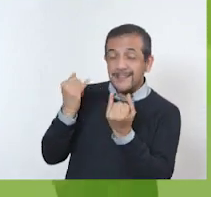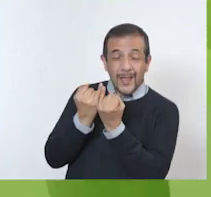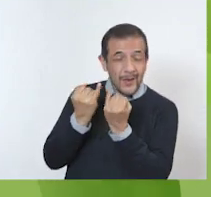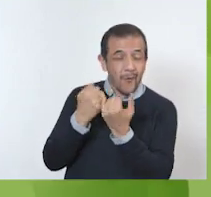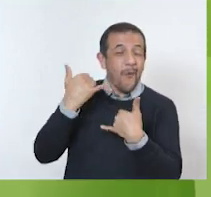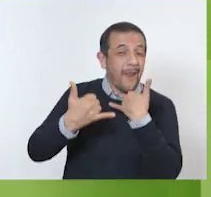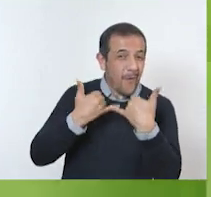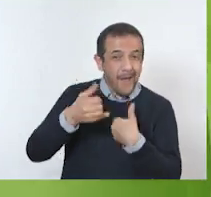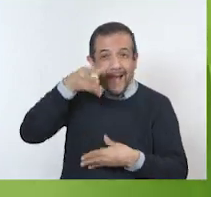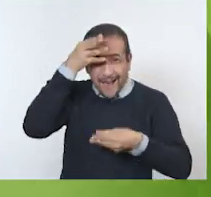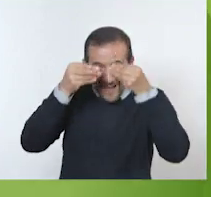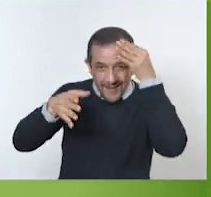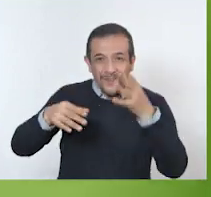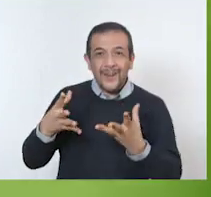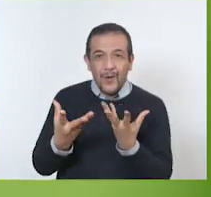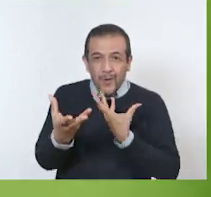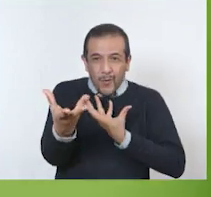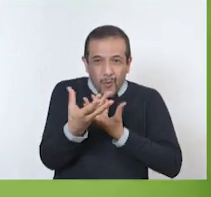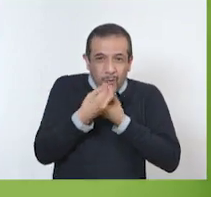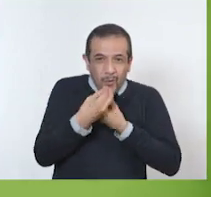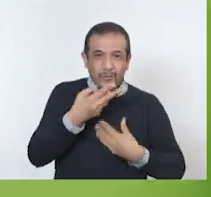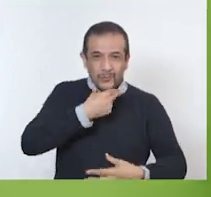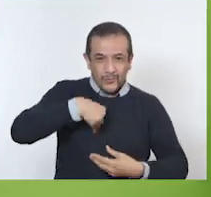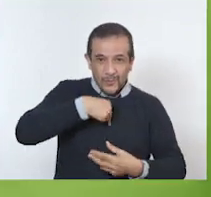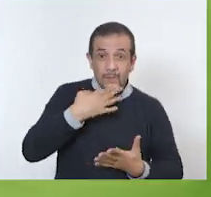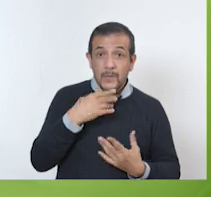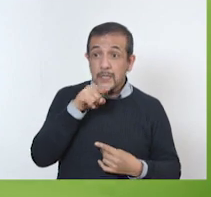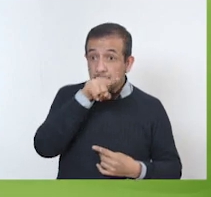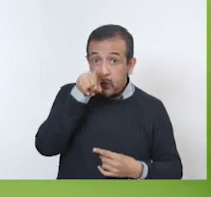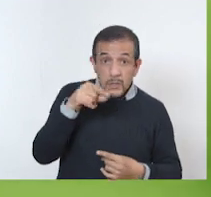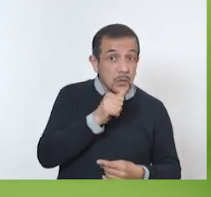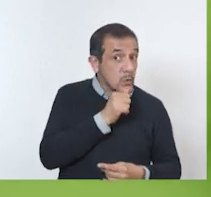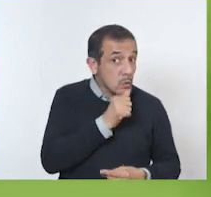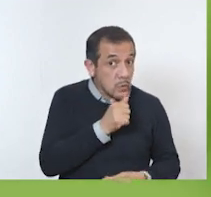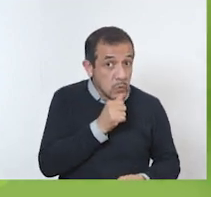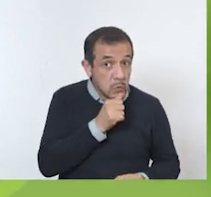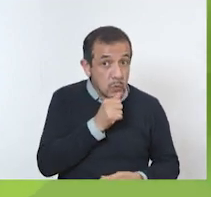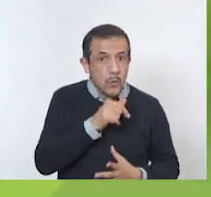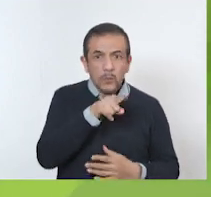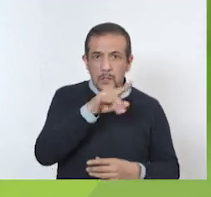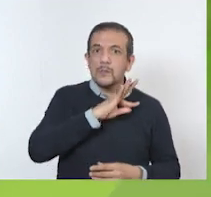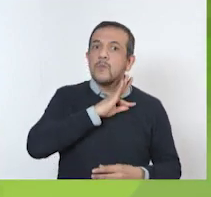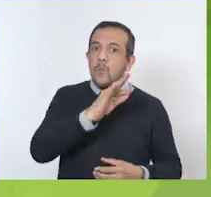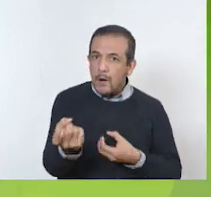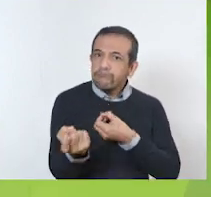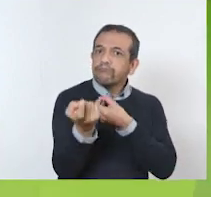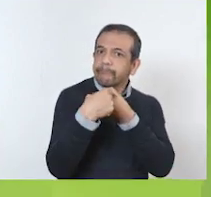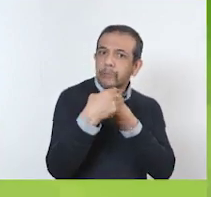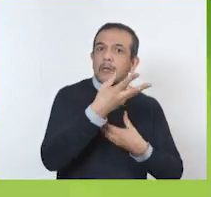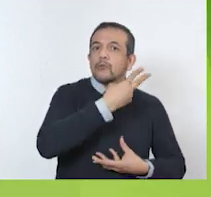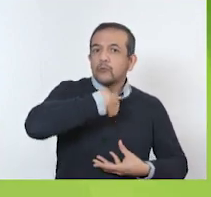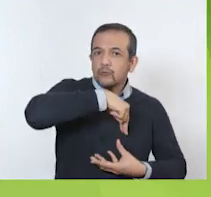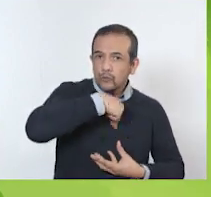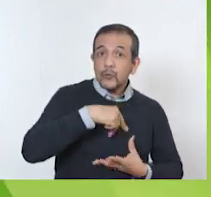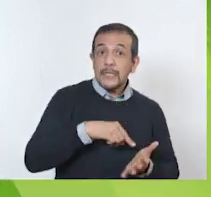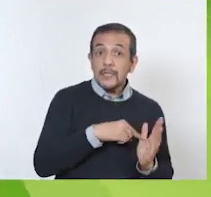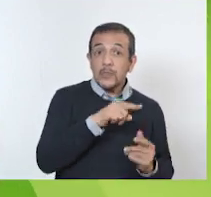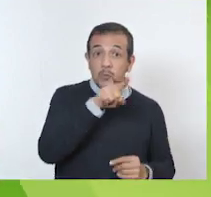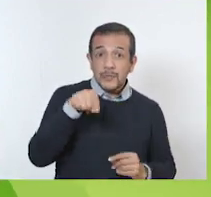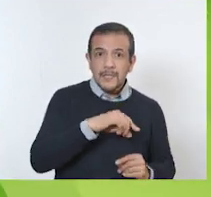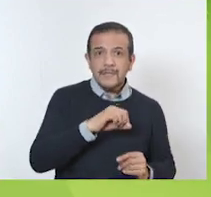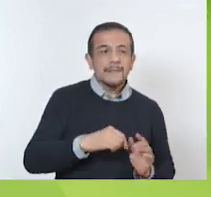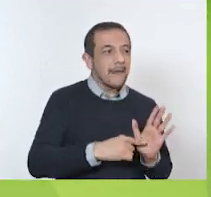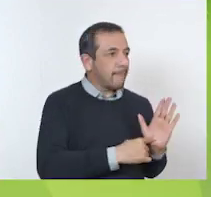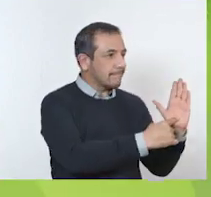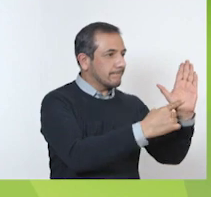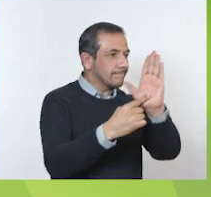también estén jugando y aprendiendo con nosotros. Y si por algo no lo han hecho, aún están a tiempo de hacerlo con nosotros y mostrárselo